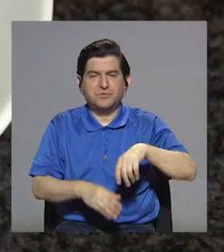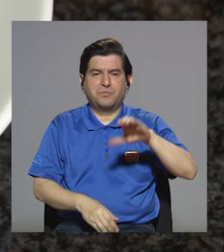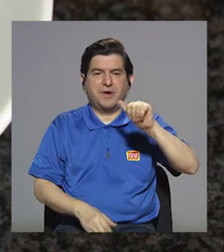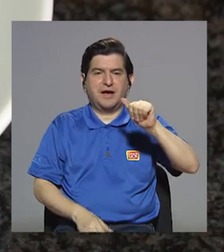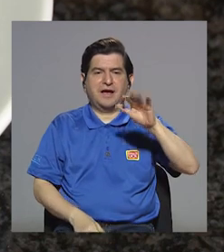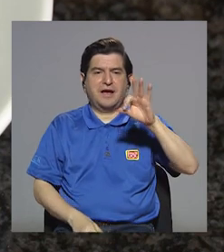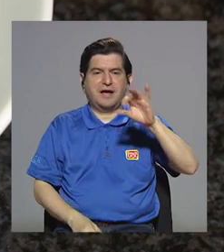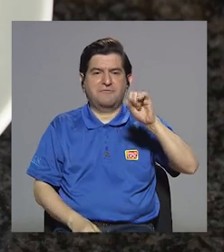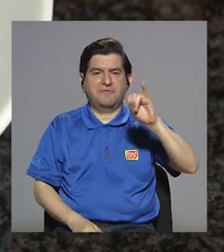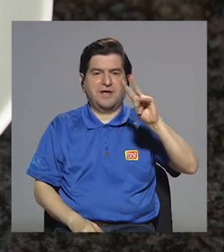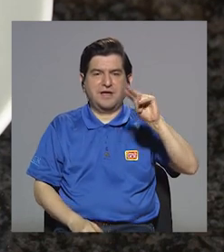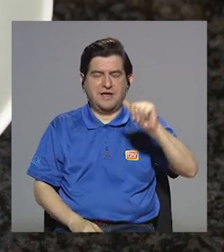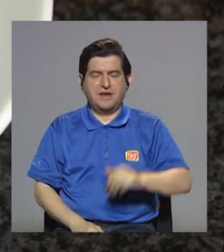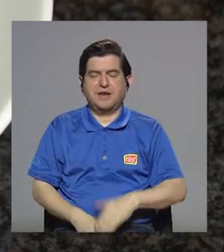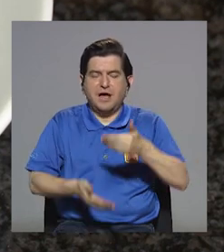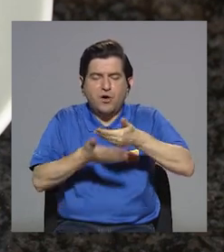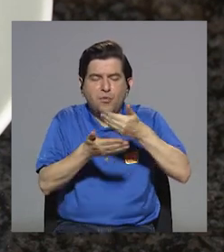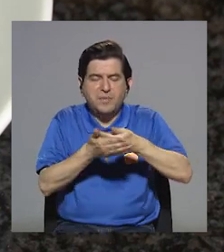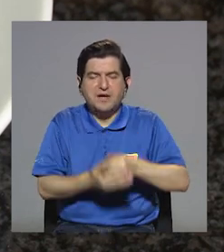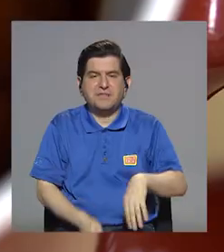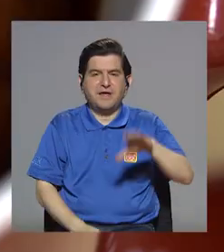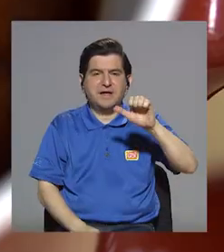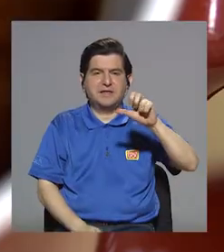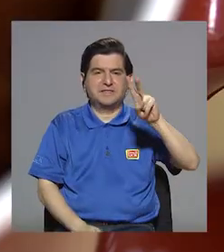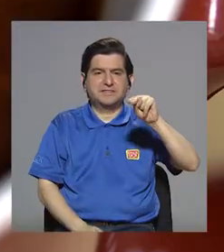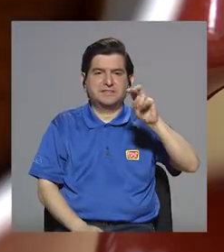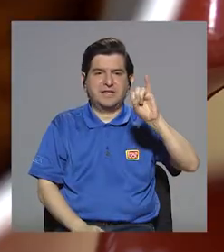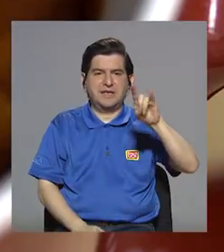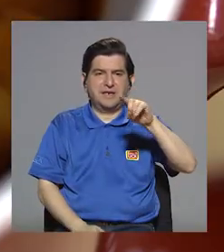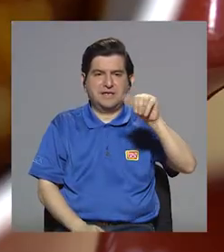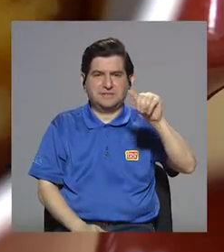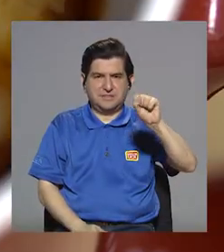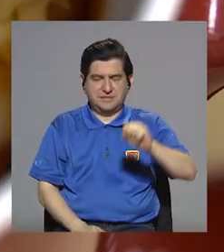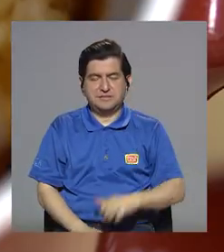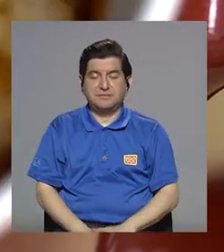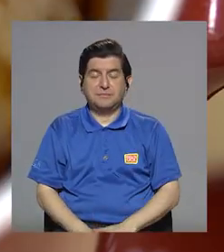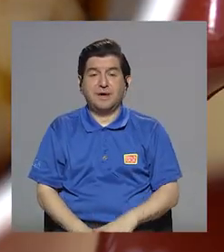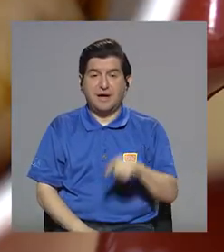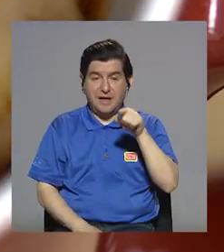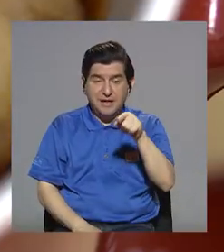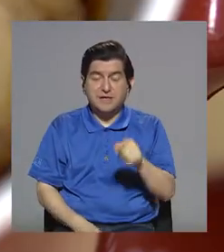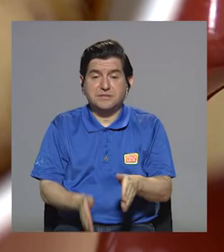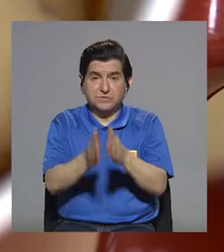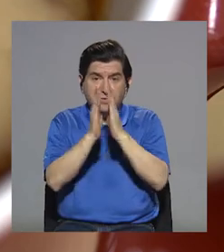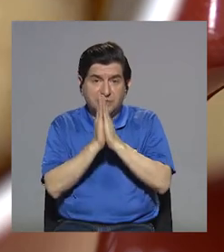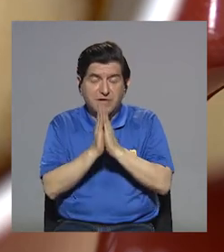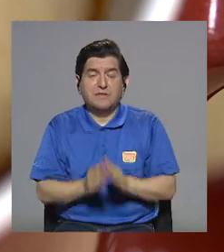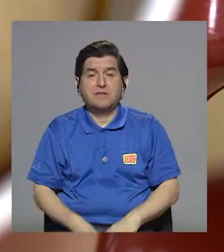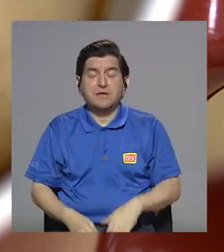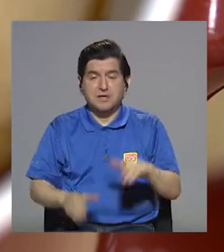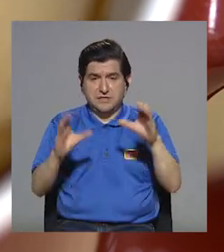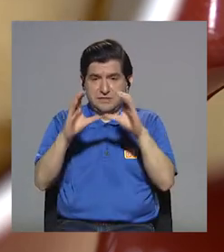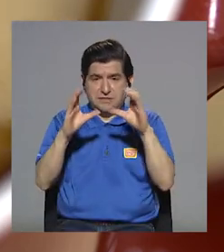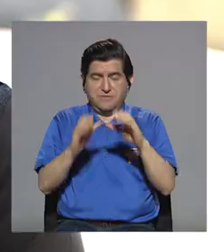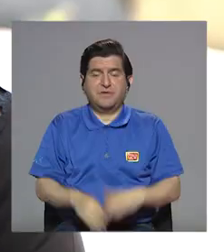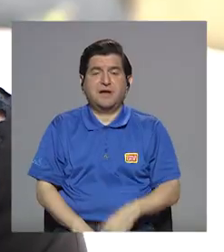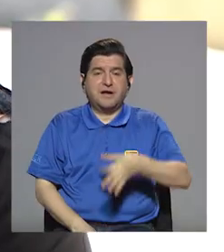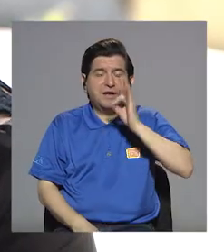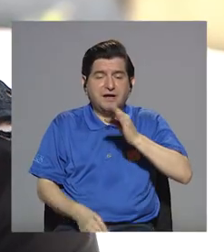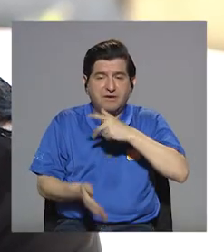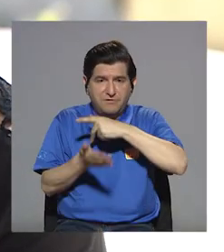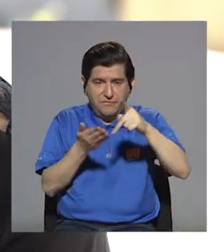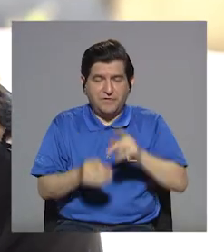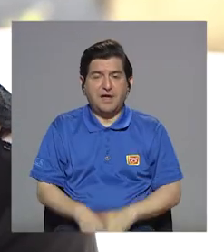humedad y cenizas, que son para poder certificar un café puro, les piden estos lineamientos. Entonces, nosotros nos basamos en esas normas.